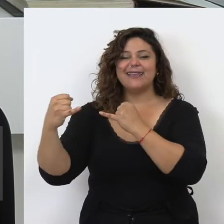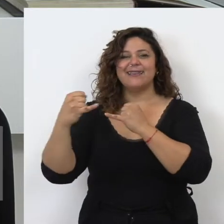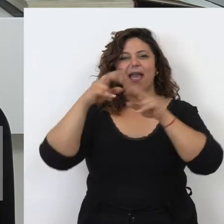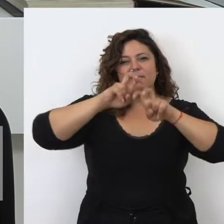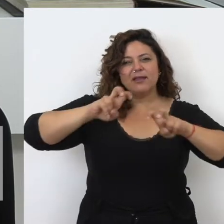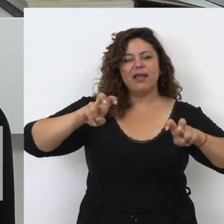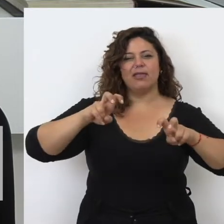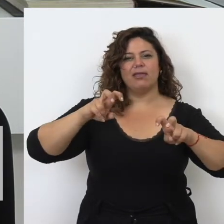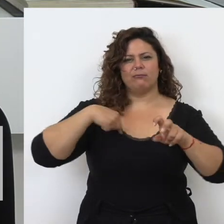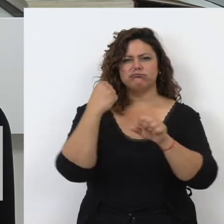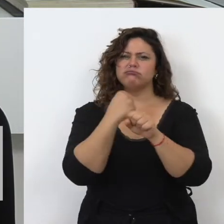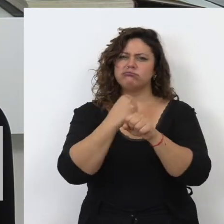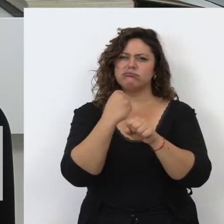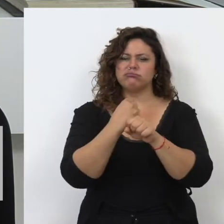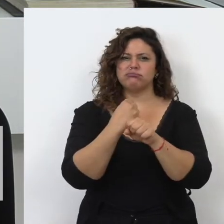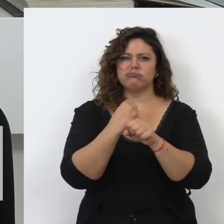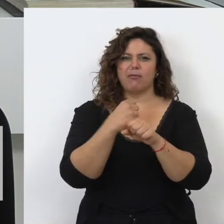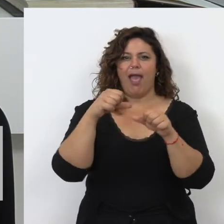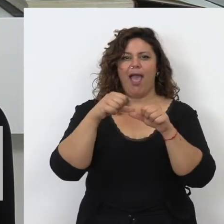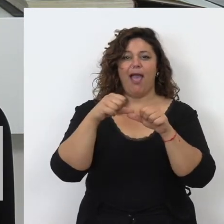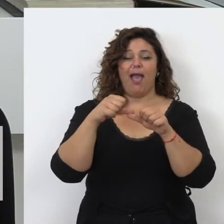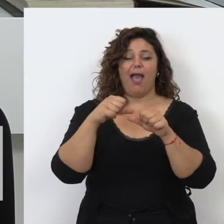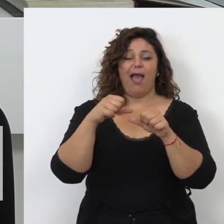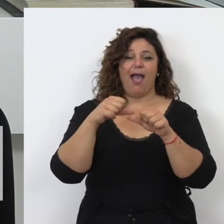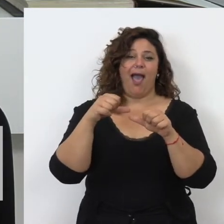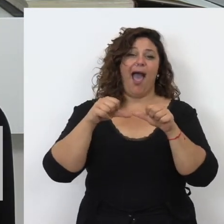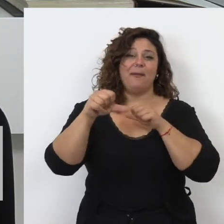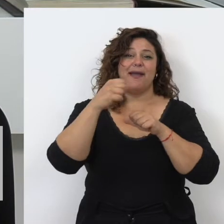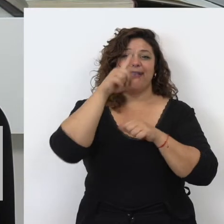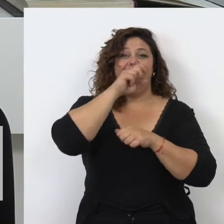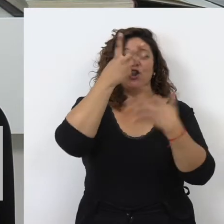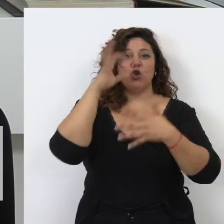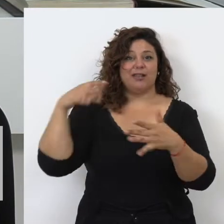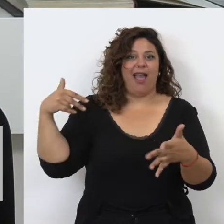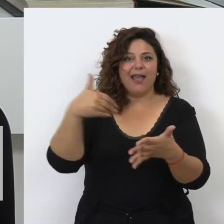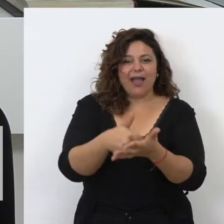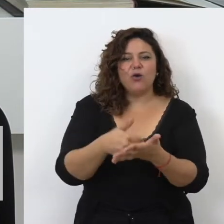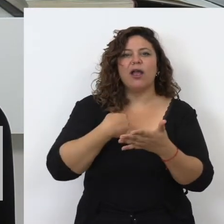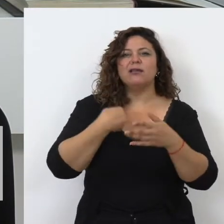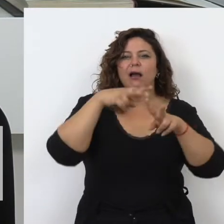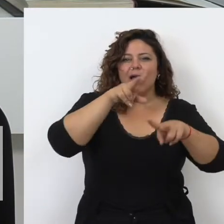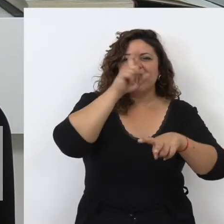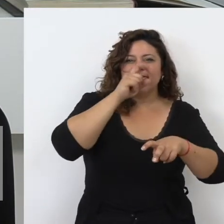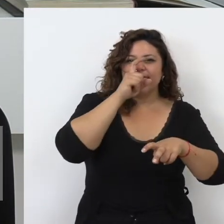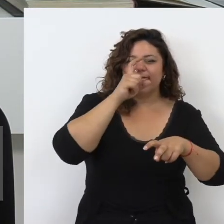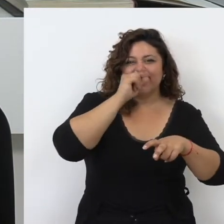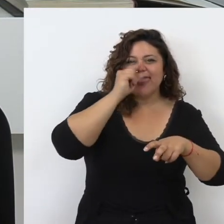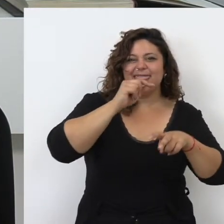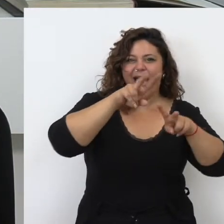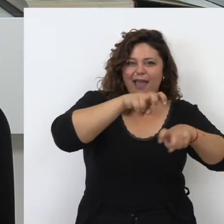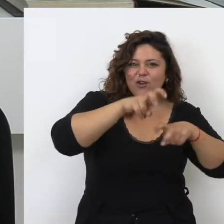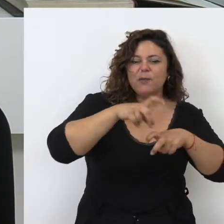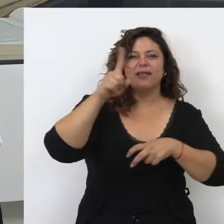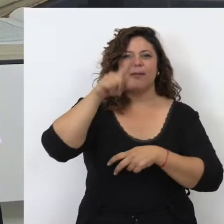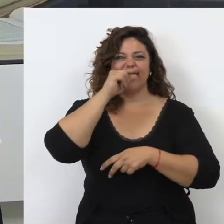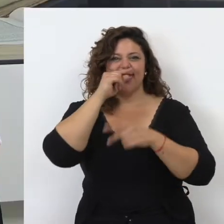trabajo desde la época de la década de los 80 son la agronomía y la botánica en Al